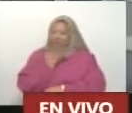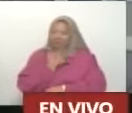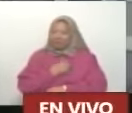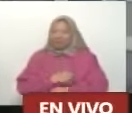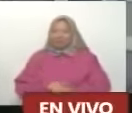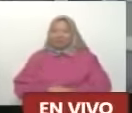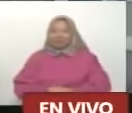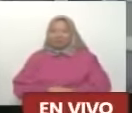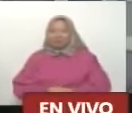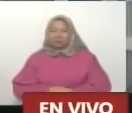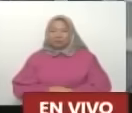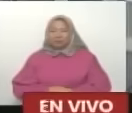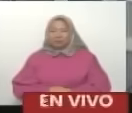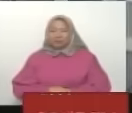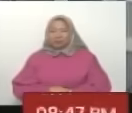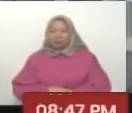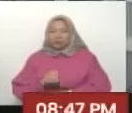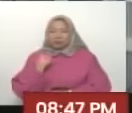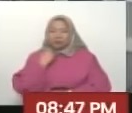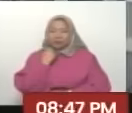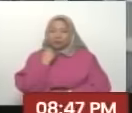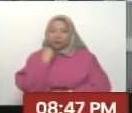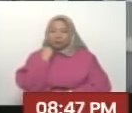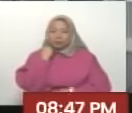Aparte de la posibilidad de salirme.